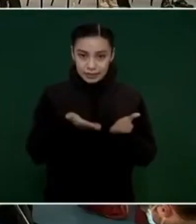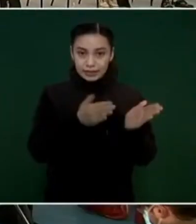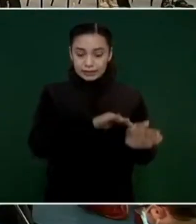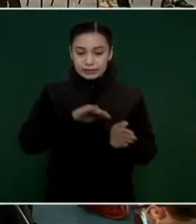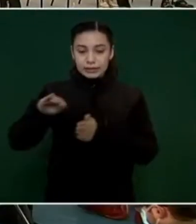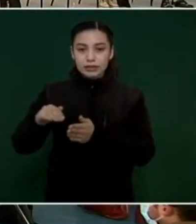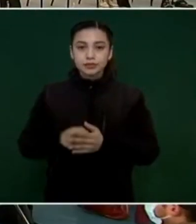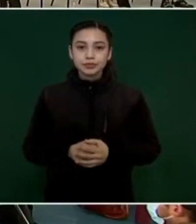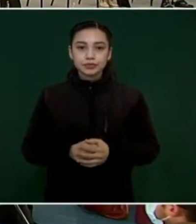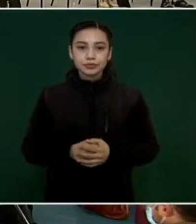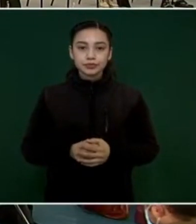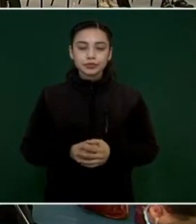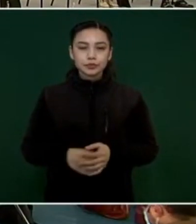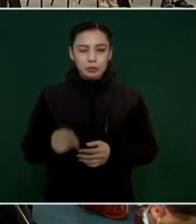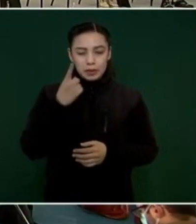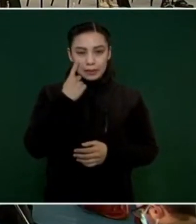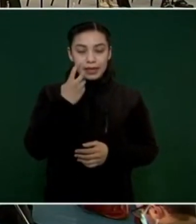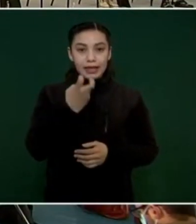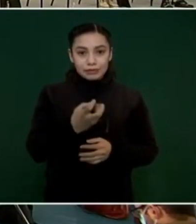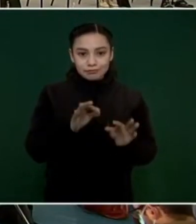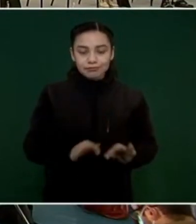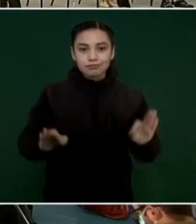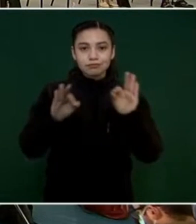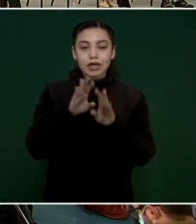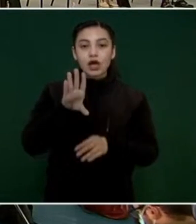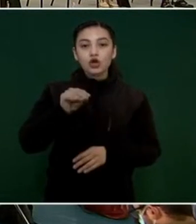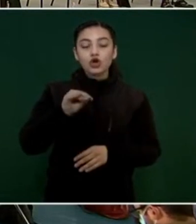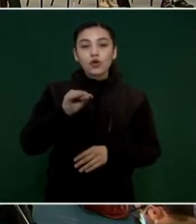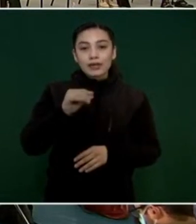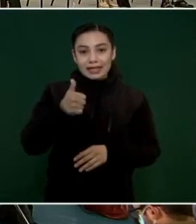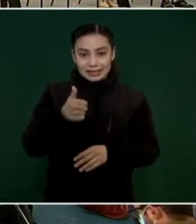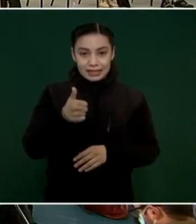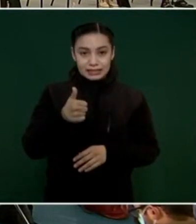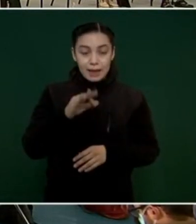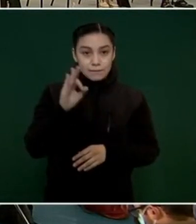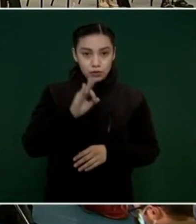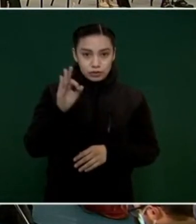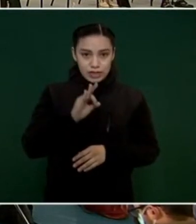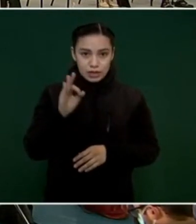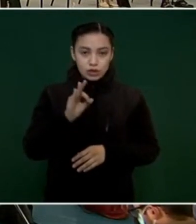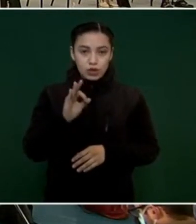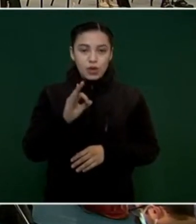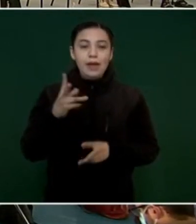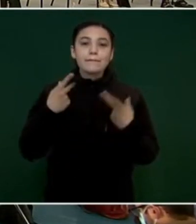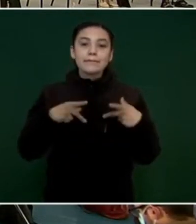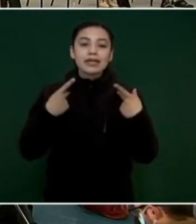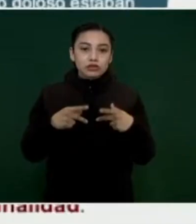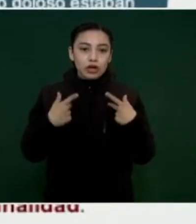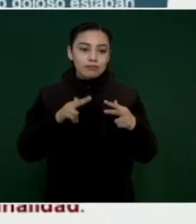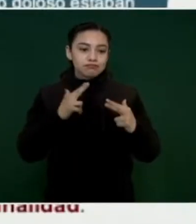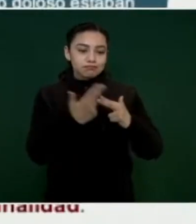muy importante. El 96 en Cajeme, el 96 por ciento de las víctimas de homicidio